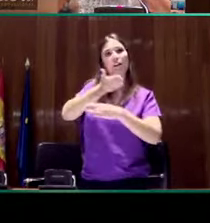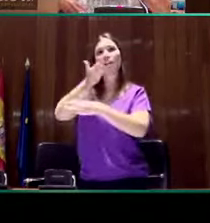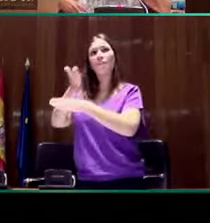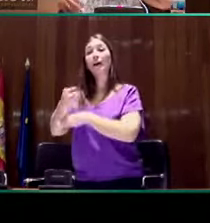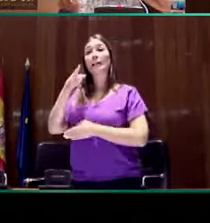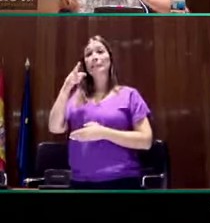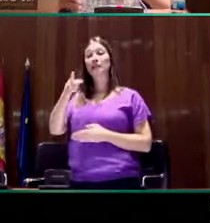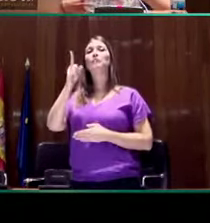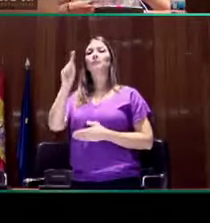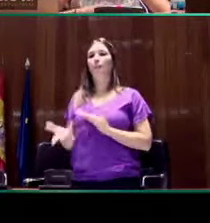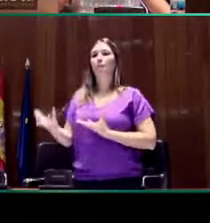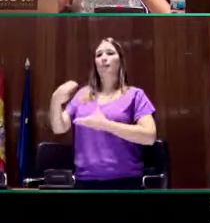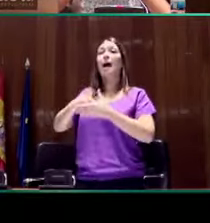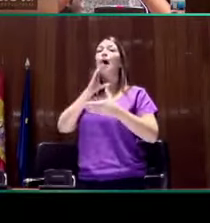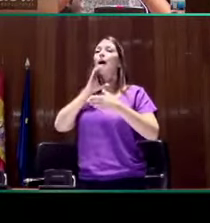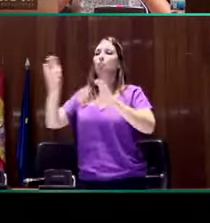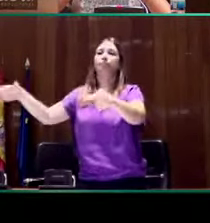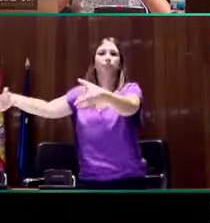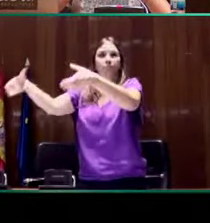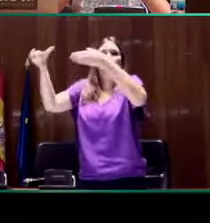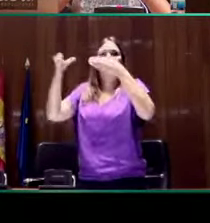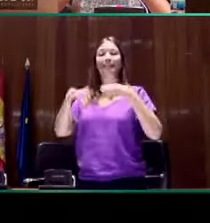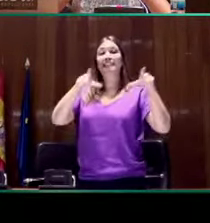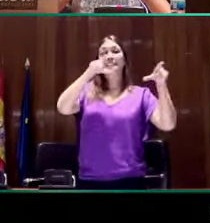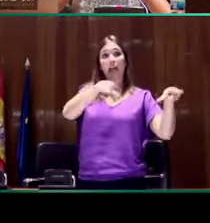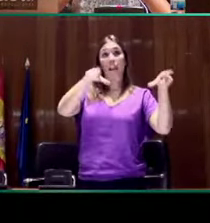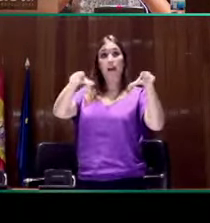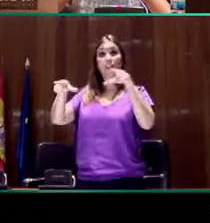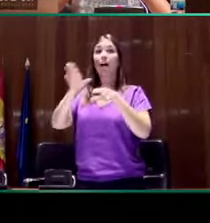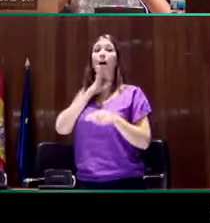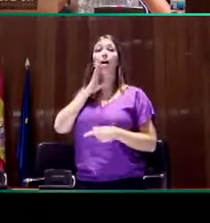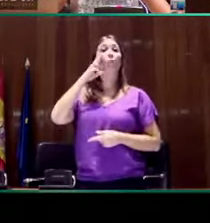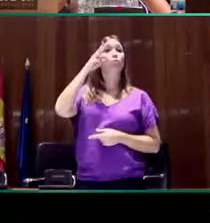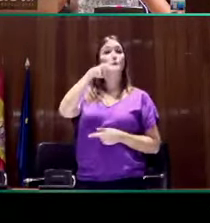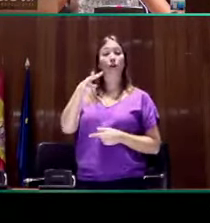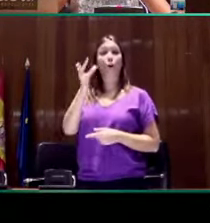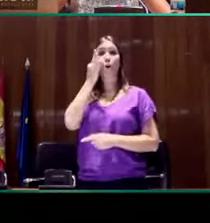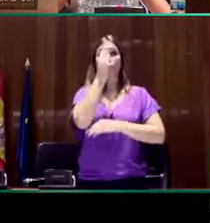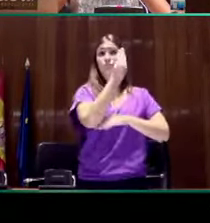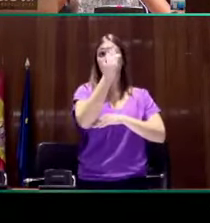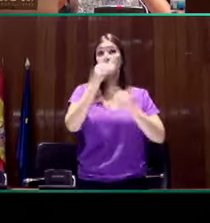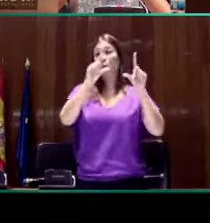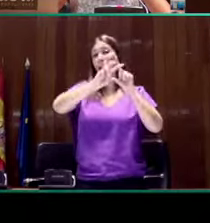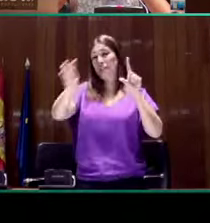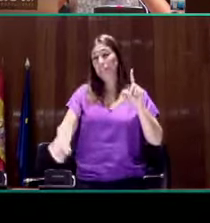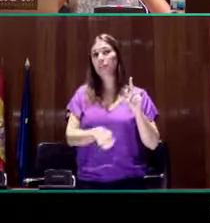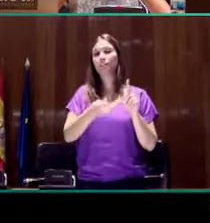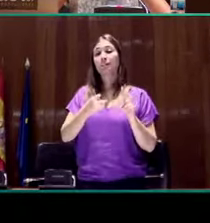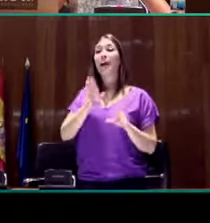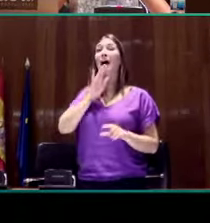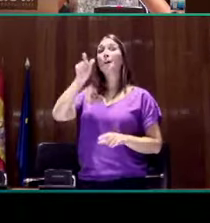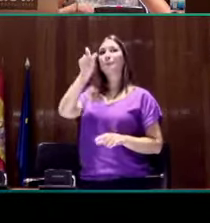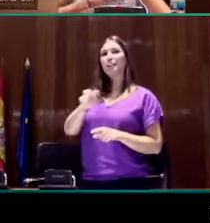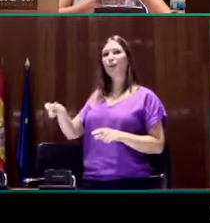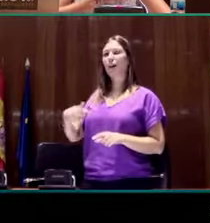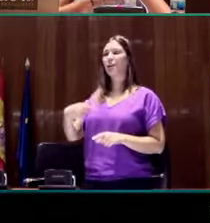contamos igualmente con el grupo, en las salas de exposiciones de estos museos en los que estaban expuestas las obras, a los sujetos